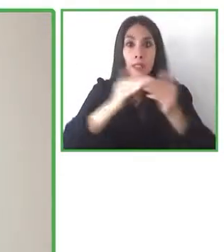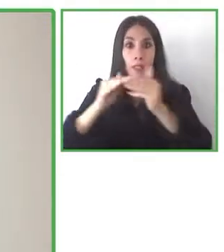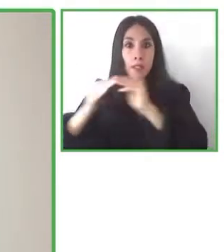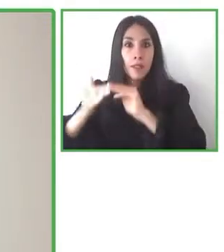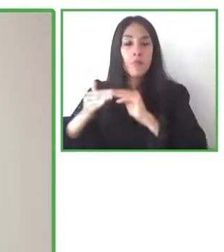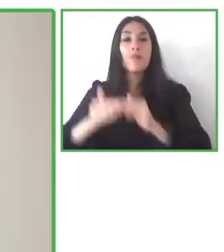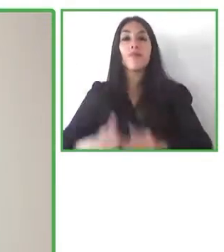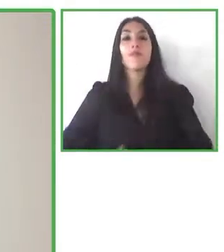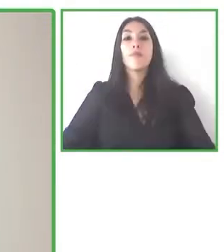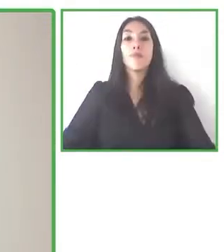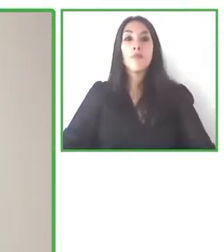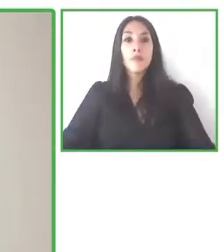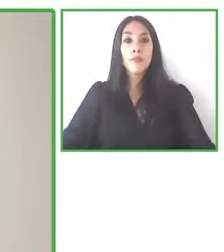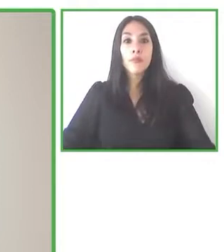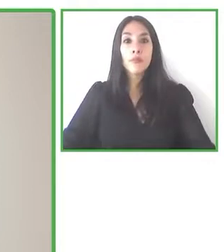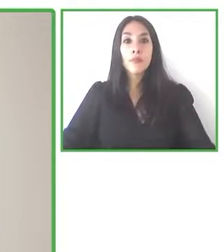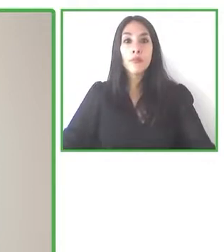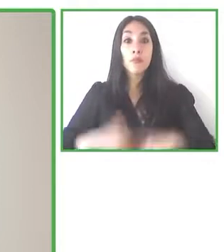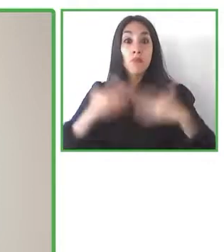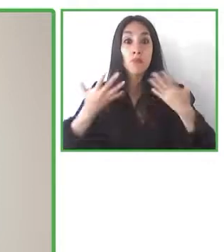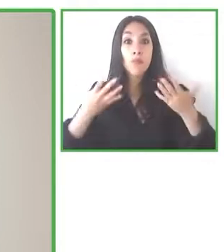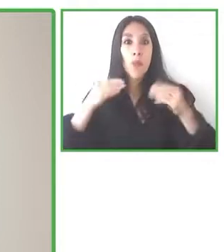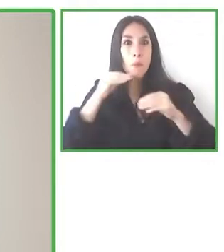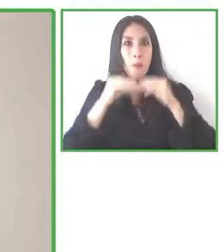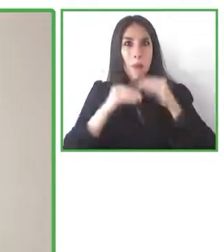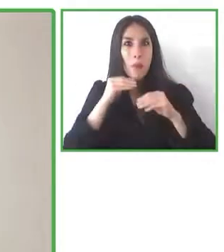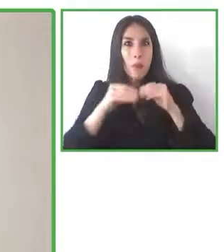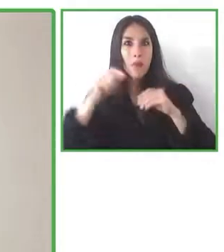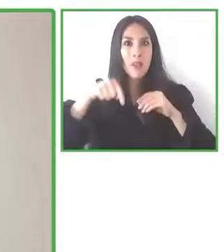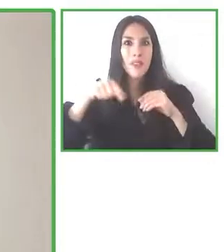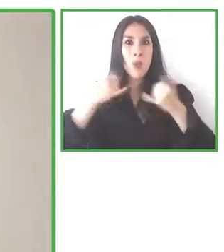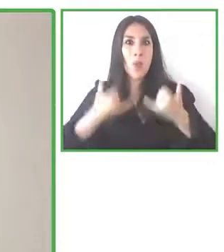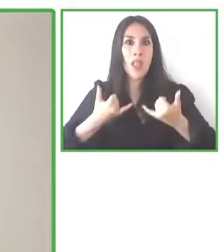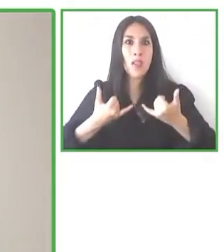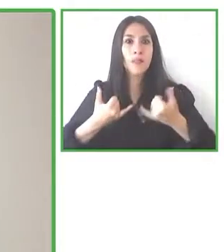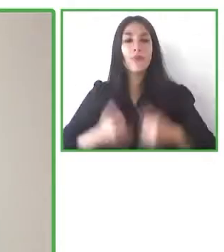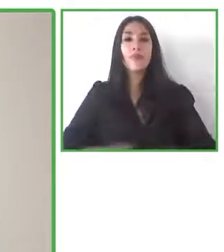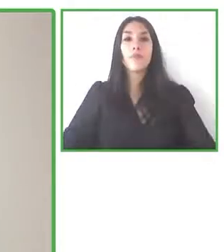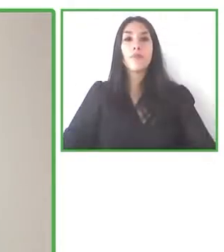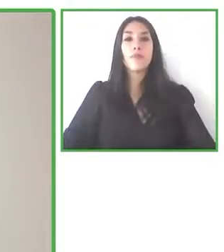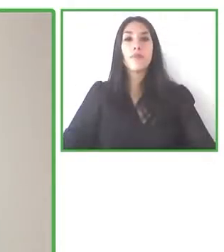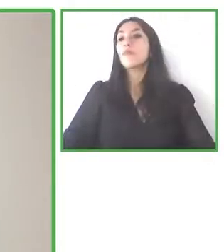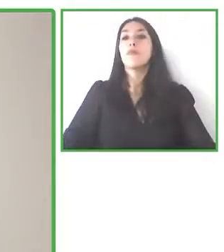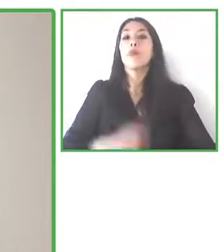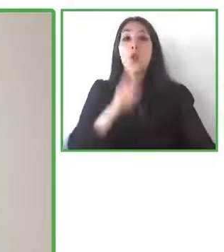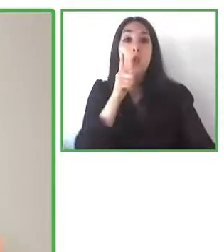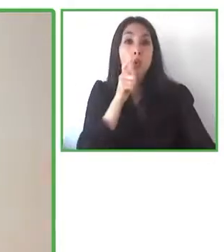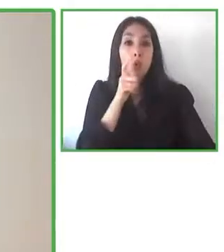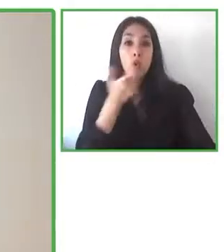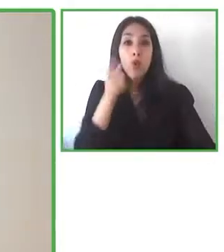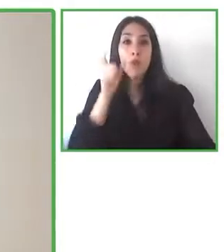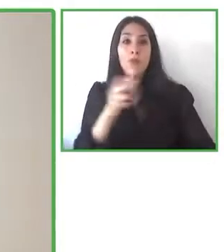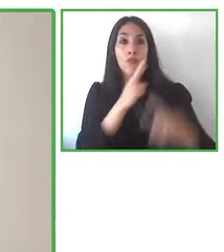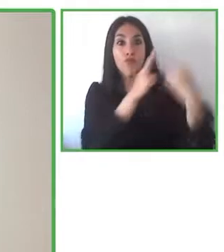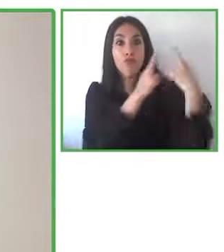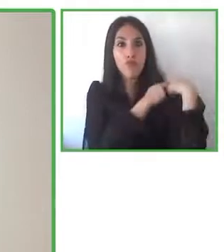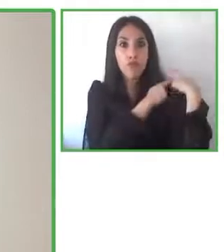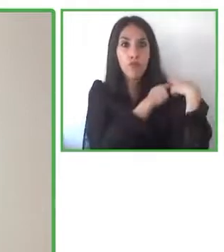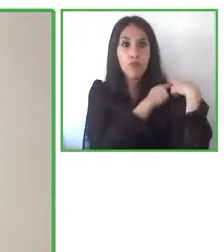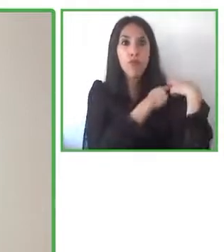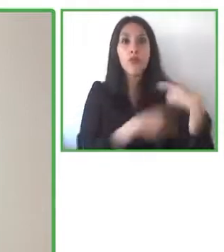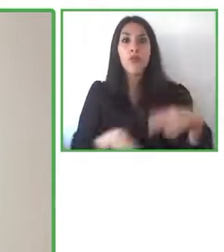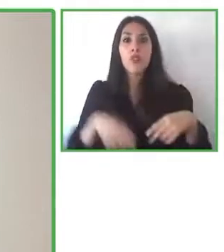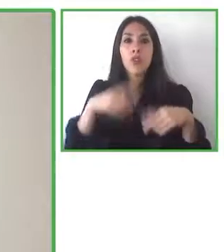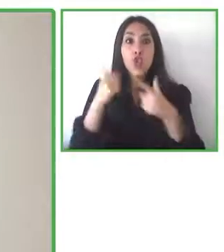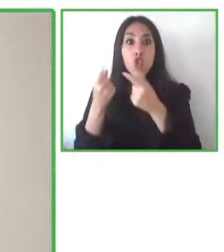lógicamente, implica. Quienes realizan estas innovaciones, quienes las comercializan, quienes las